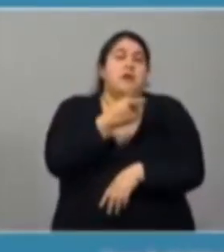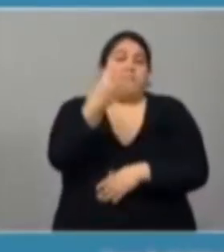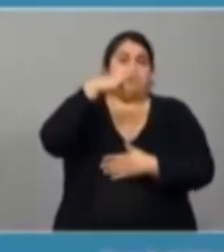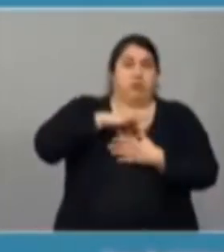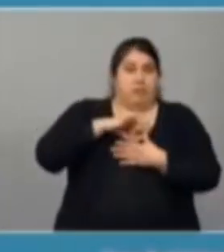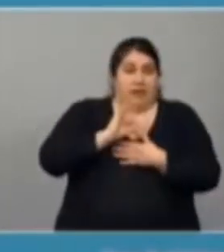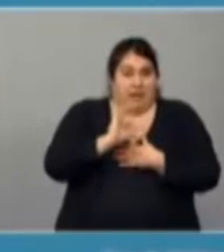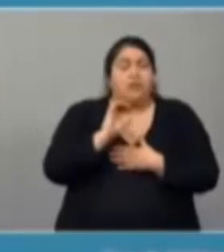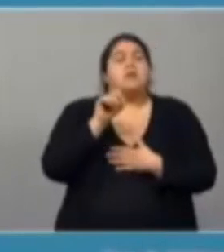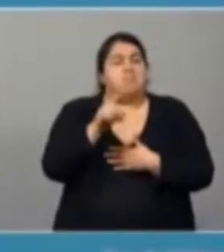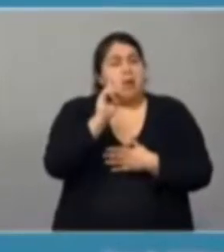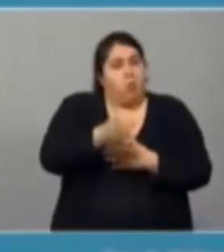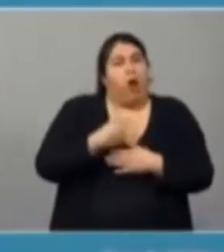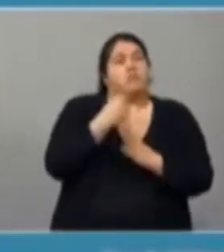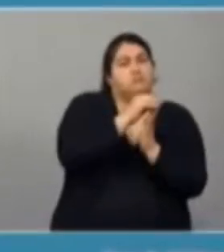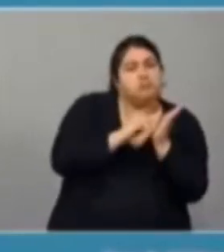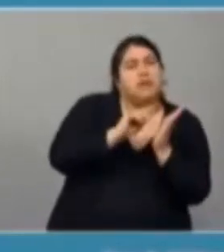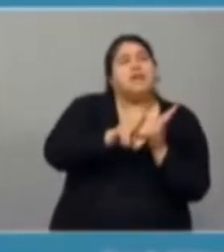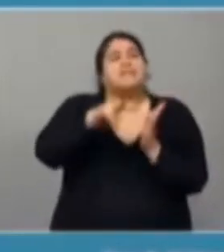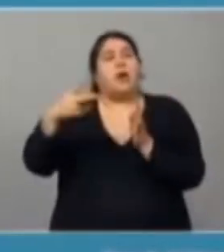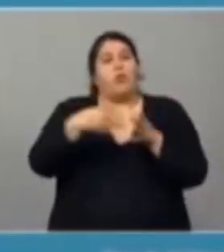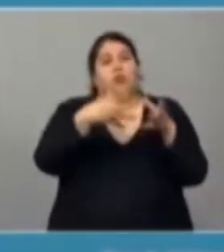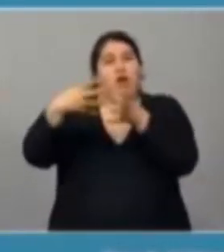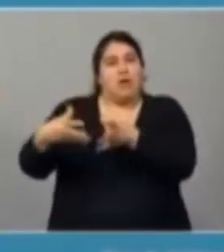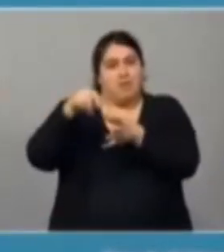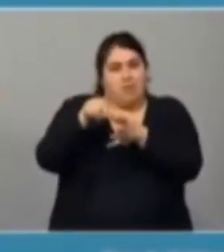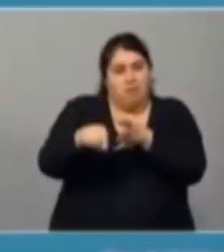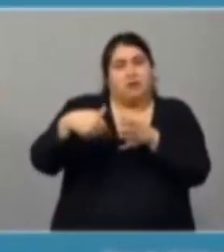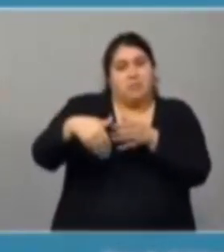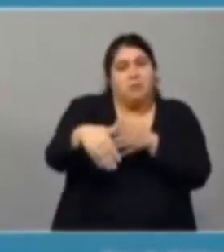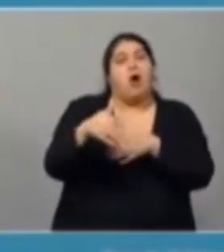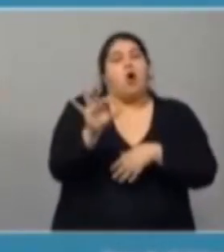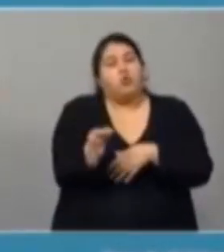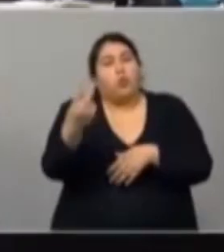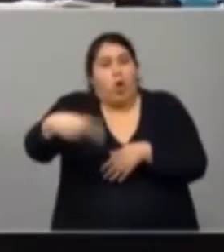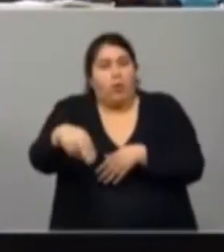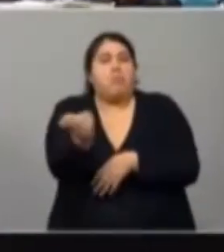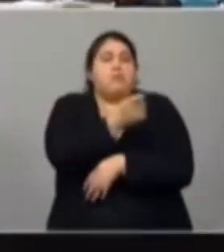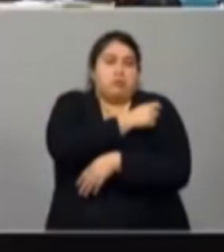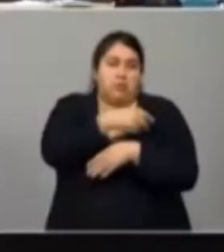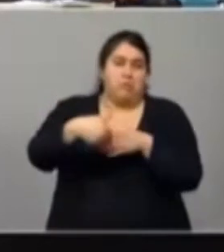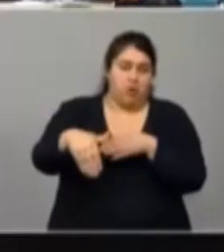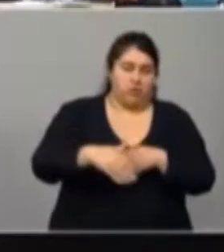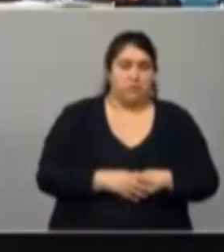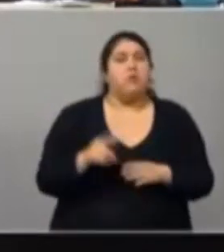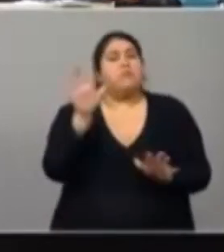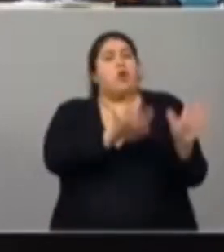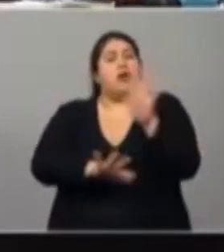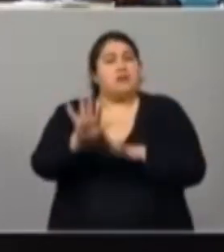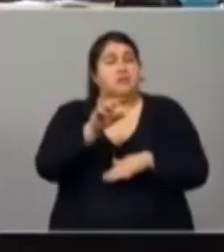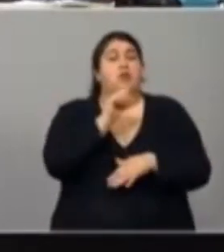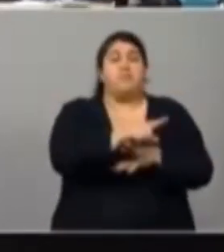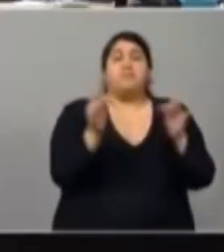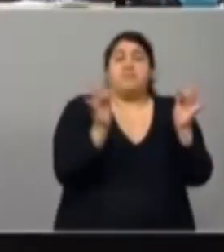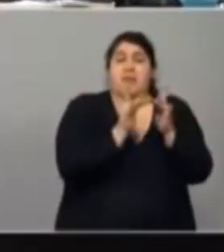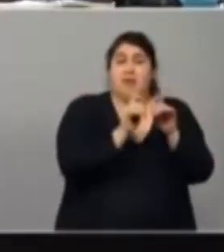para poder ir seleccionando la segunda tanda de personas que vacunaremos en los meses de octubre y de noviembre. Eso se va a poder hacer a través de Mi Salud